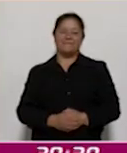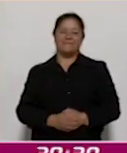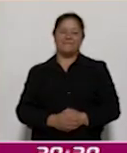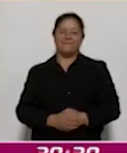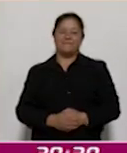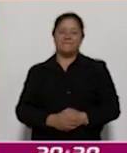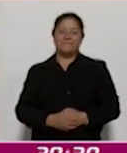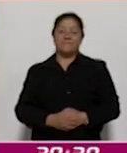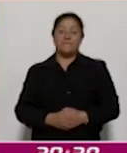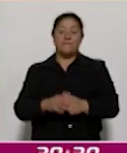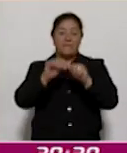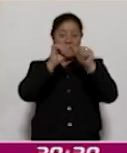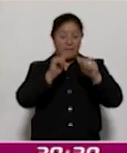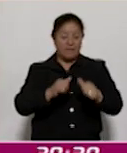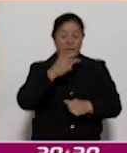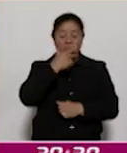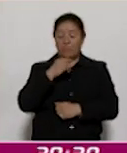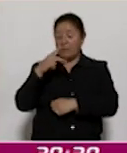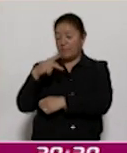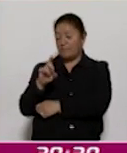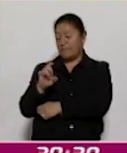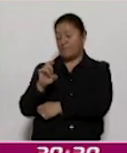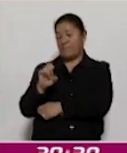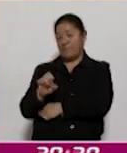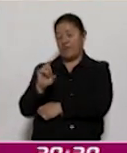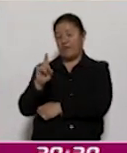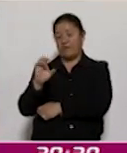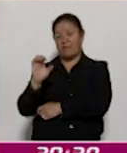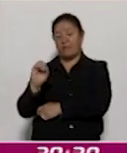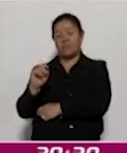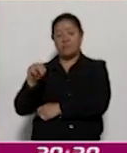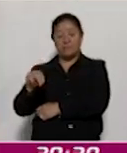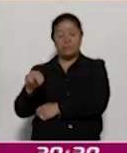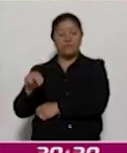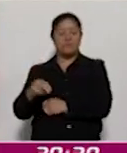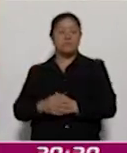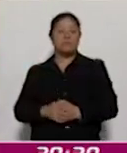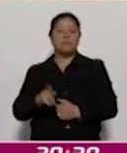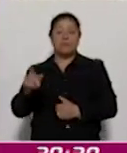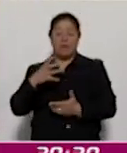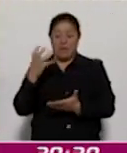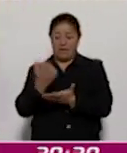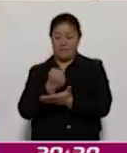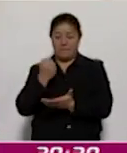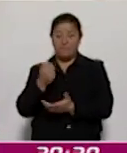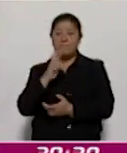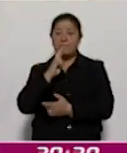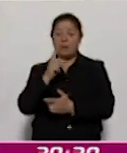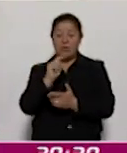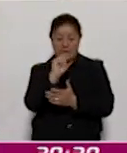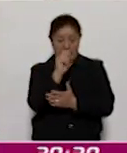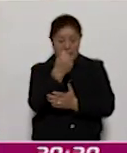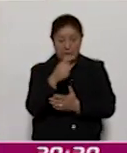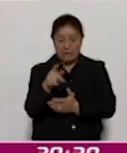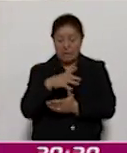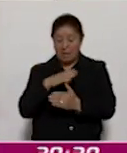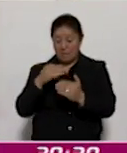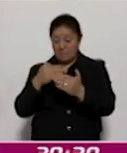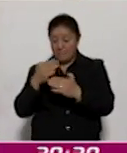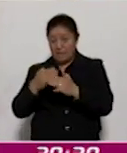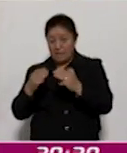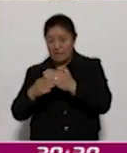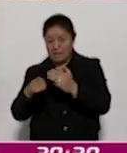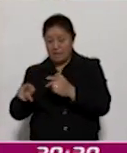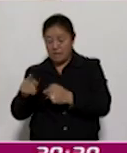El artesano Pedro Nesagualcóyotl, quien obtuvo el premio a Mejor Obra en Técnica y Material Tradicional en la decima primera edición del